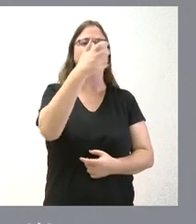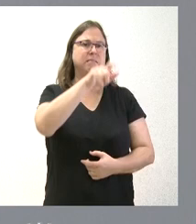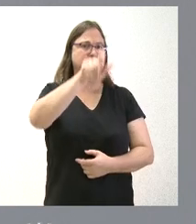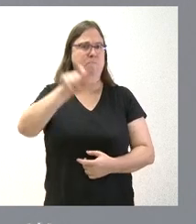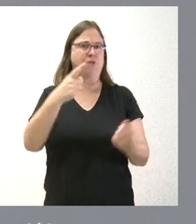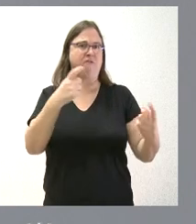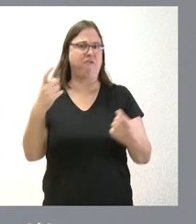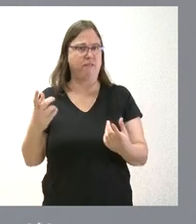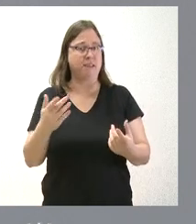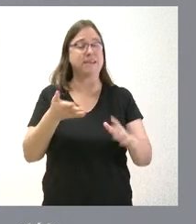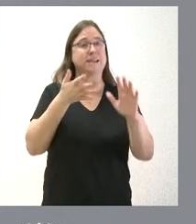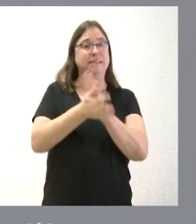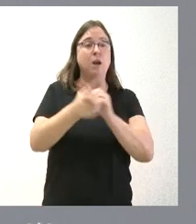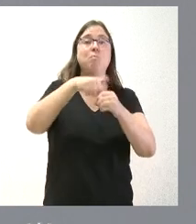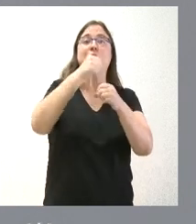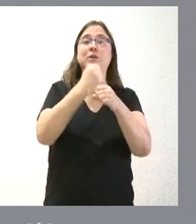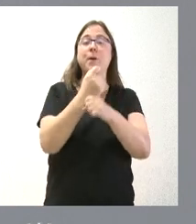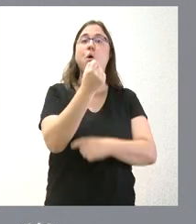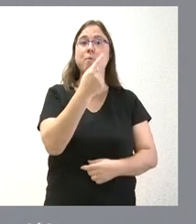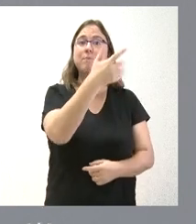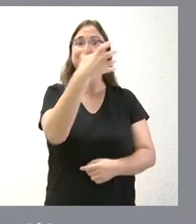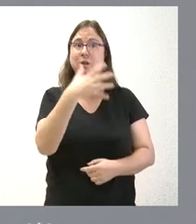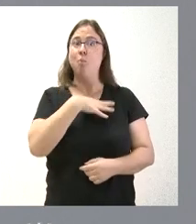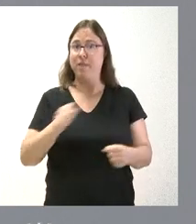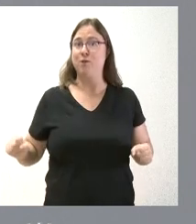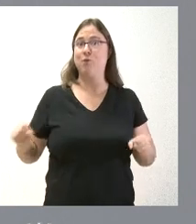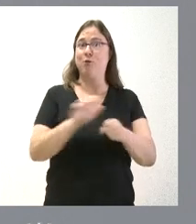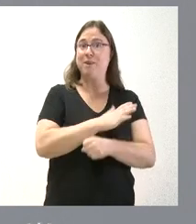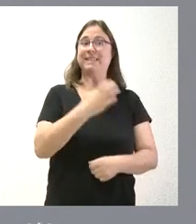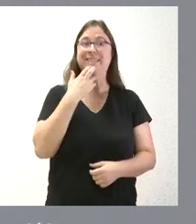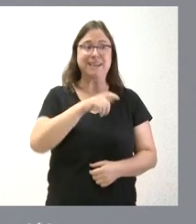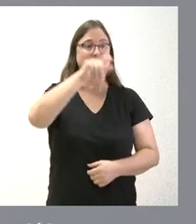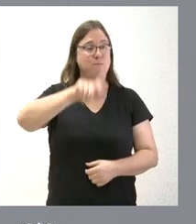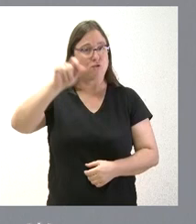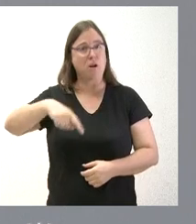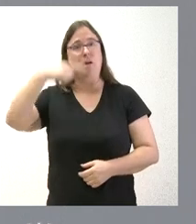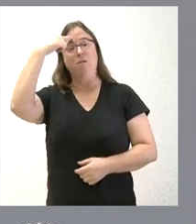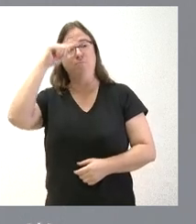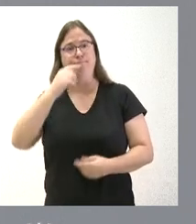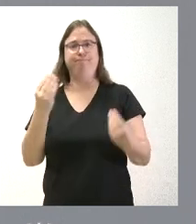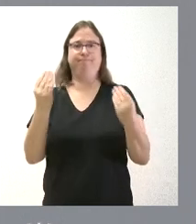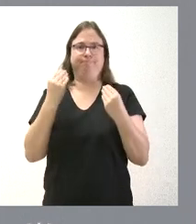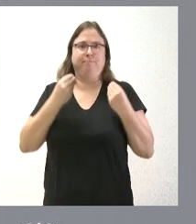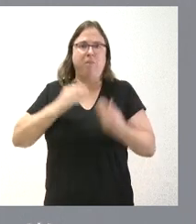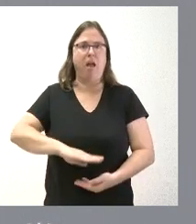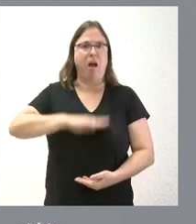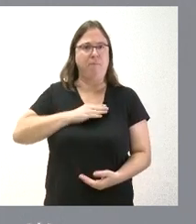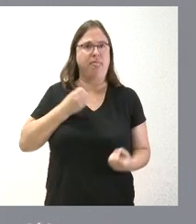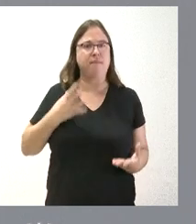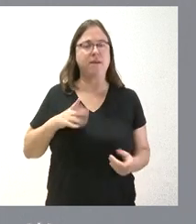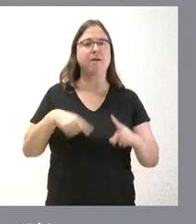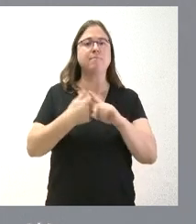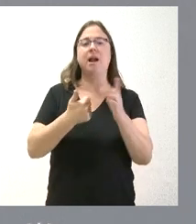Por tanto, habría como 1.500 puestos de trabajo que podrían ser cubiertos si tuviéramos personas suficientemente cualificadas con el